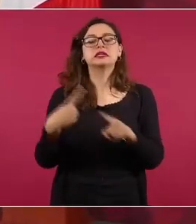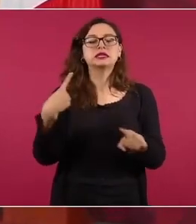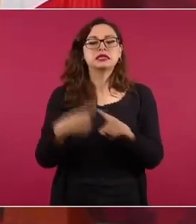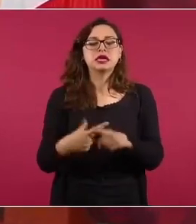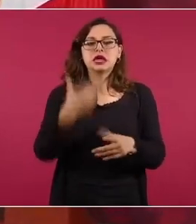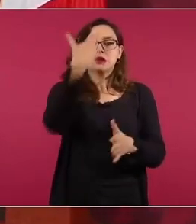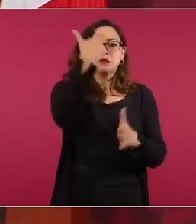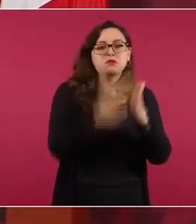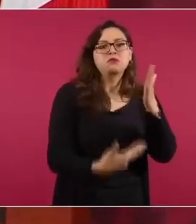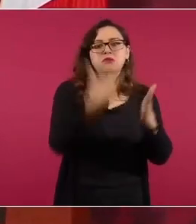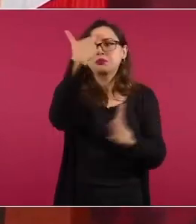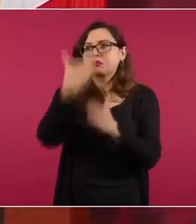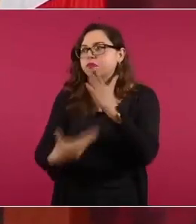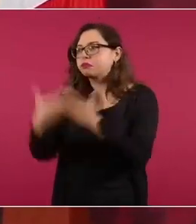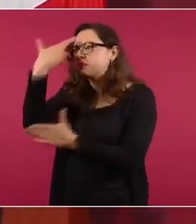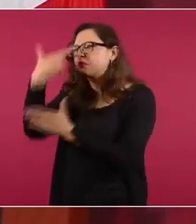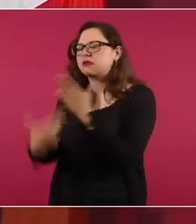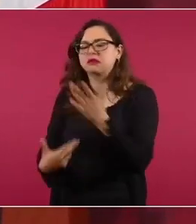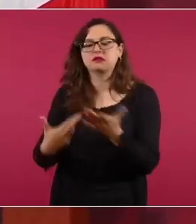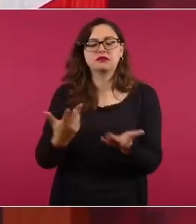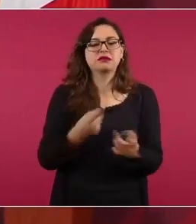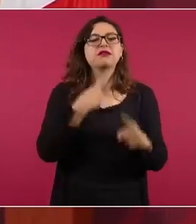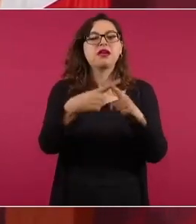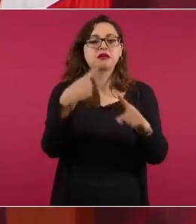violador de derechos humanos